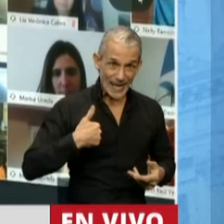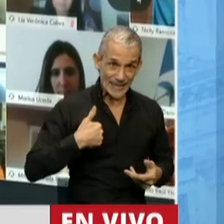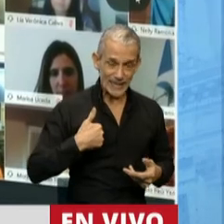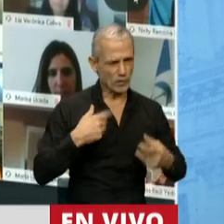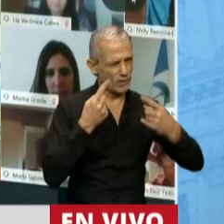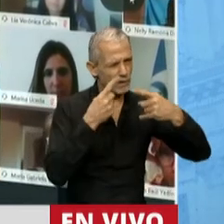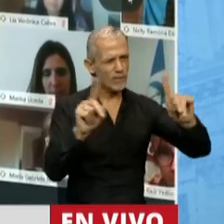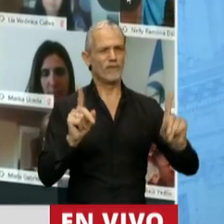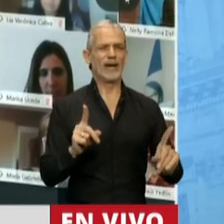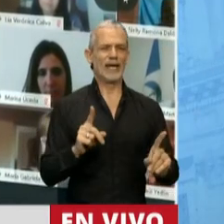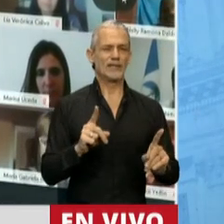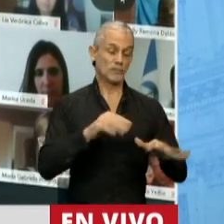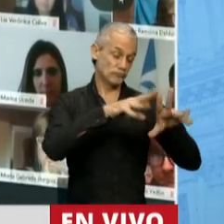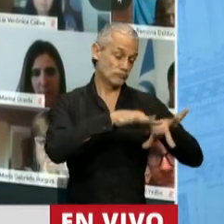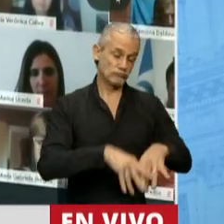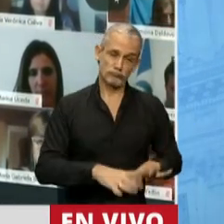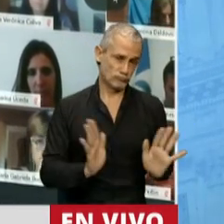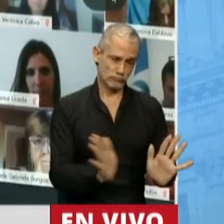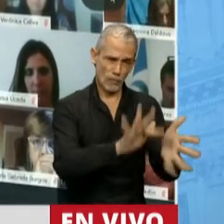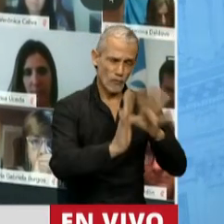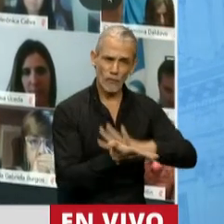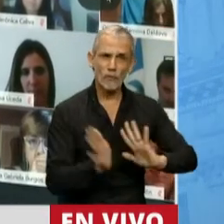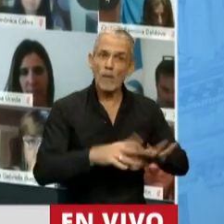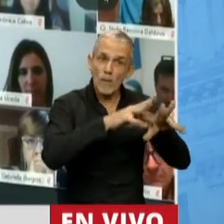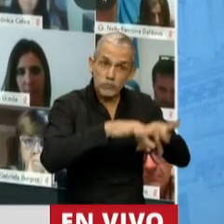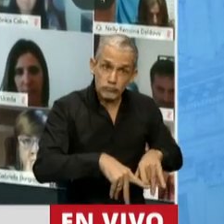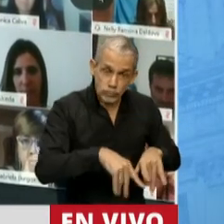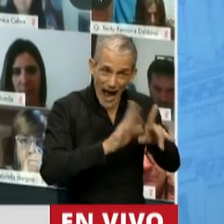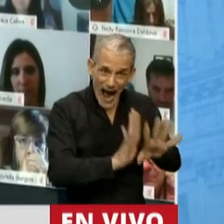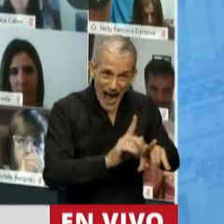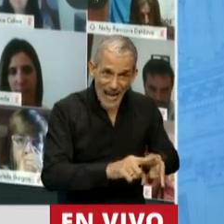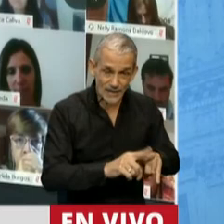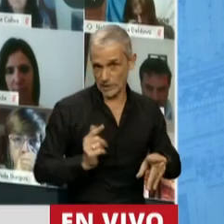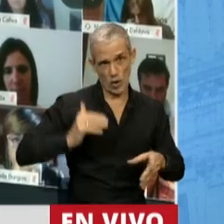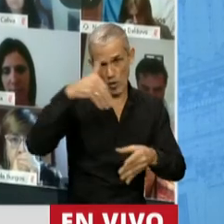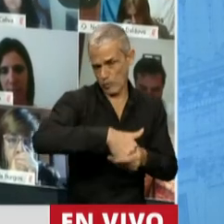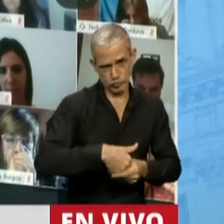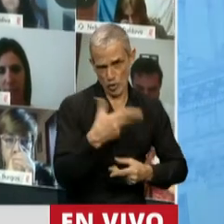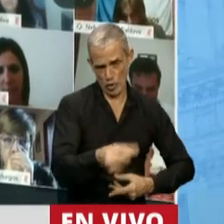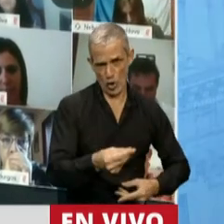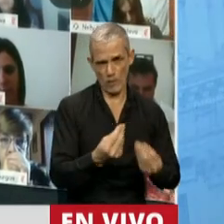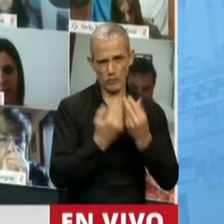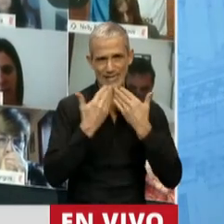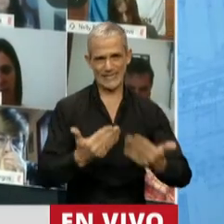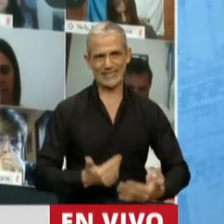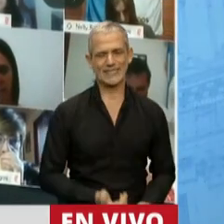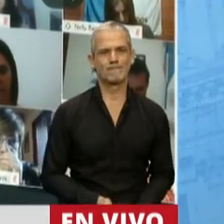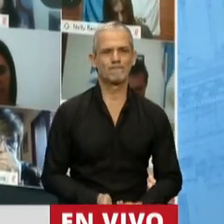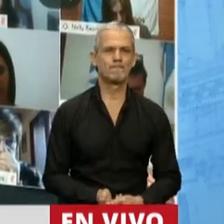otro tema, lo deberán redactar así, pero de la manera que está escrito, Presidente, no lo podemos acompañar. Muchas gracias.